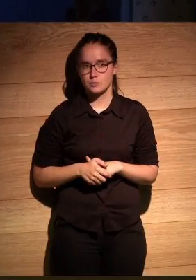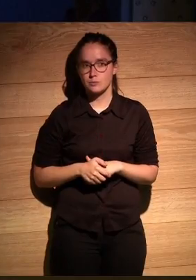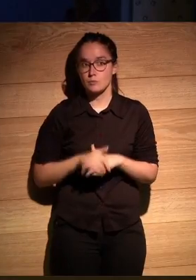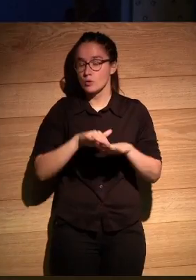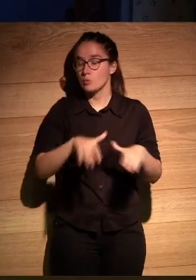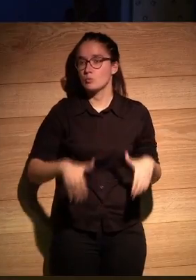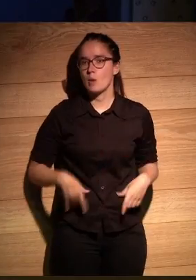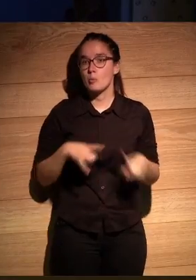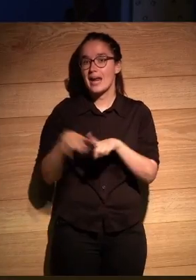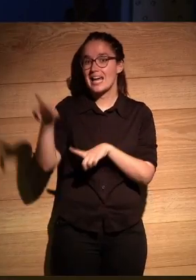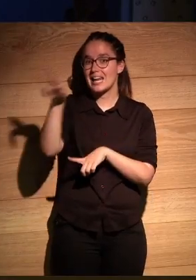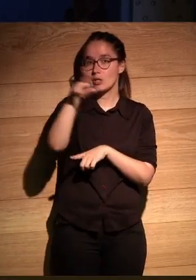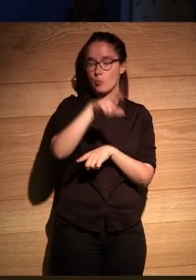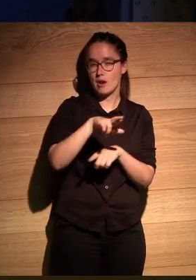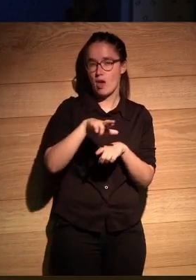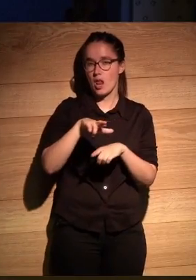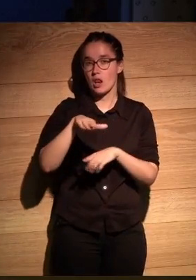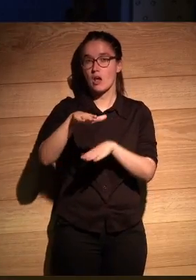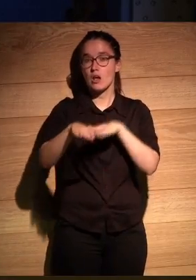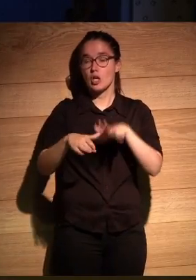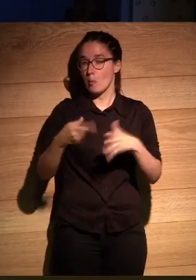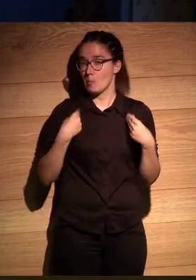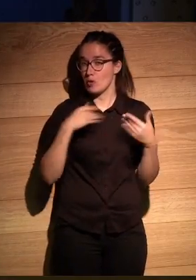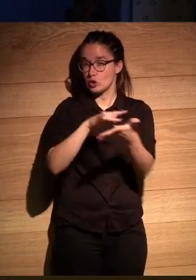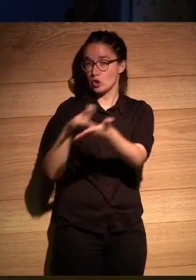vuelvo para recuperar las huellas de lo vivido